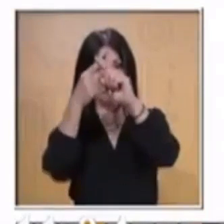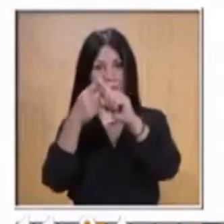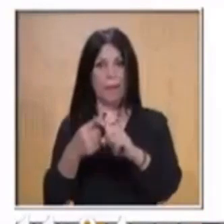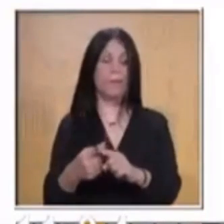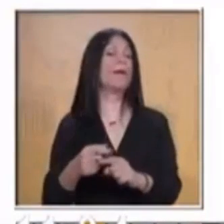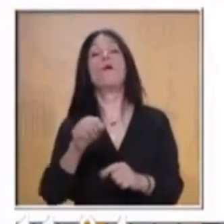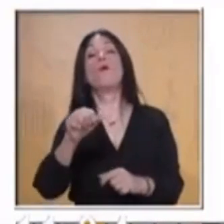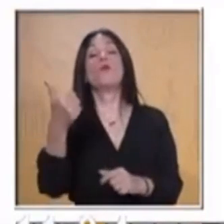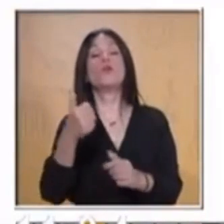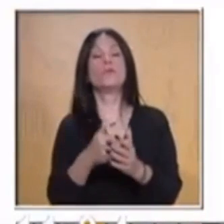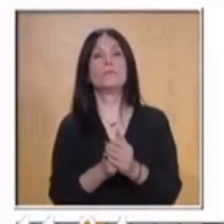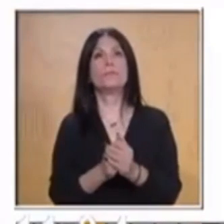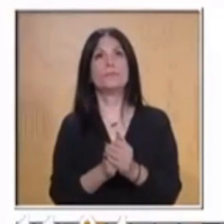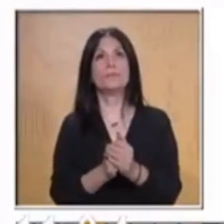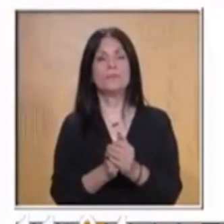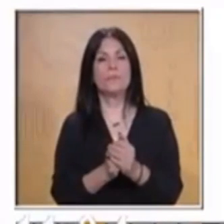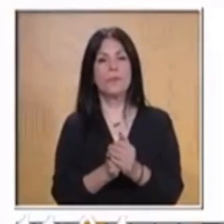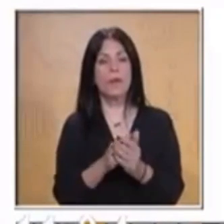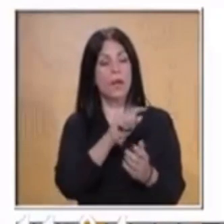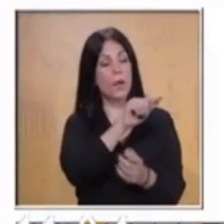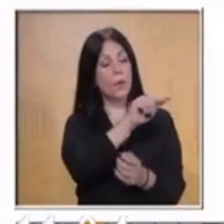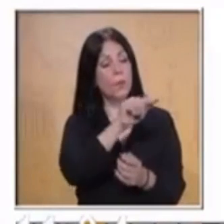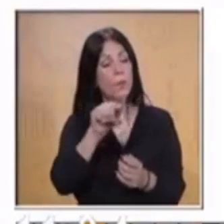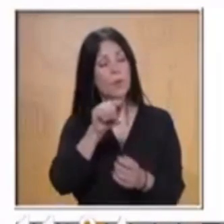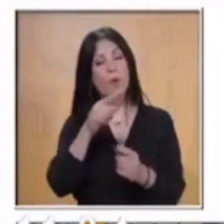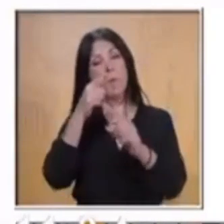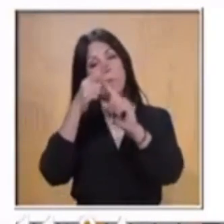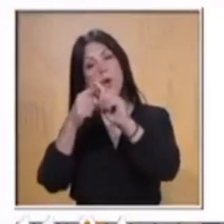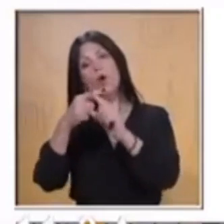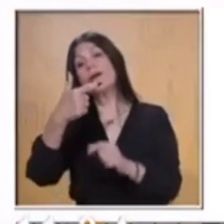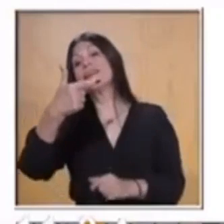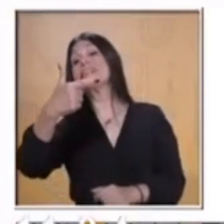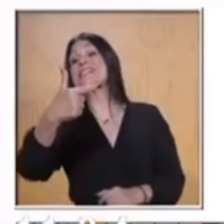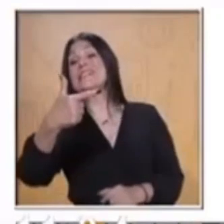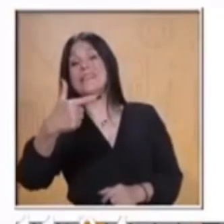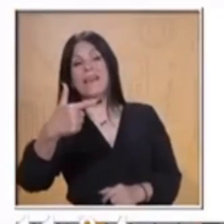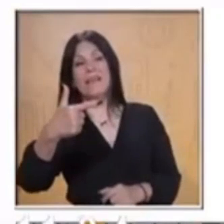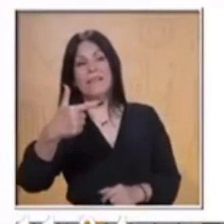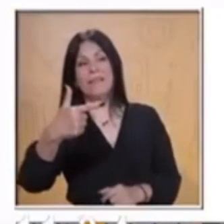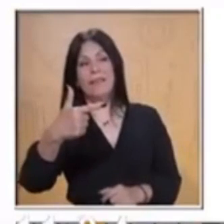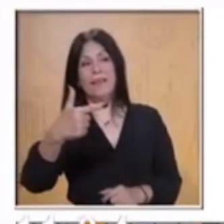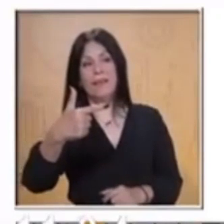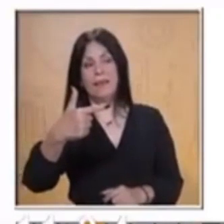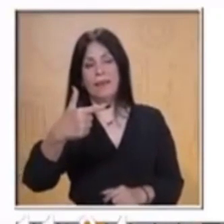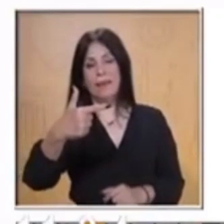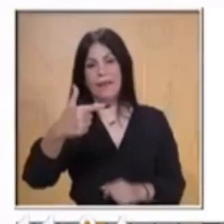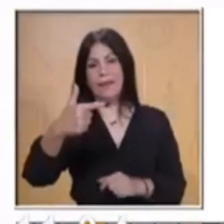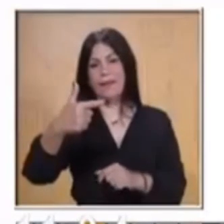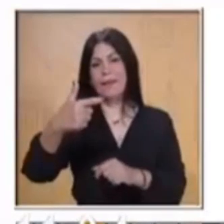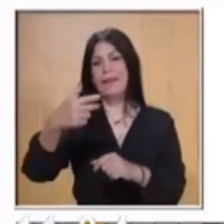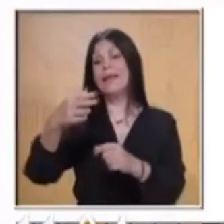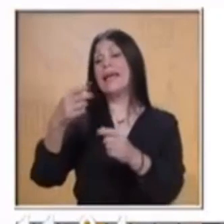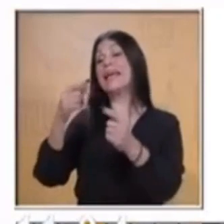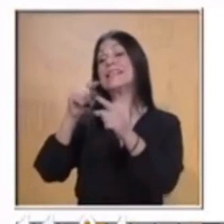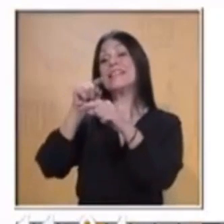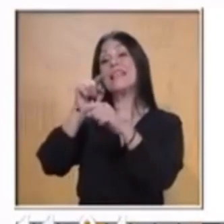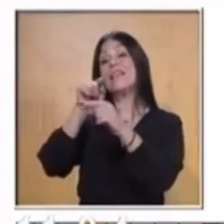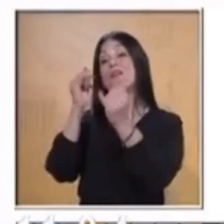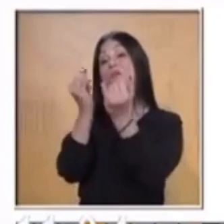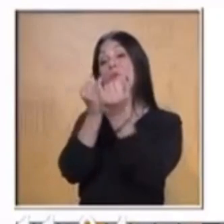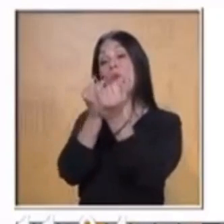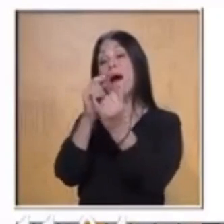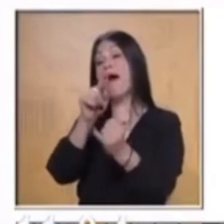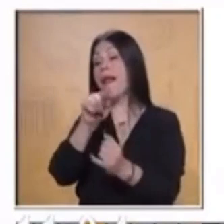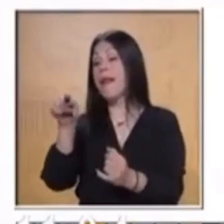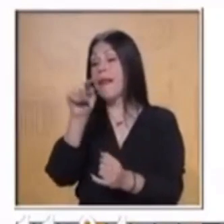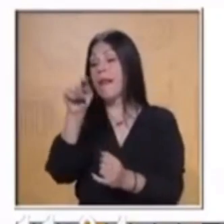profe. ¿Qué número multiplicado por 7 te da como resultado el 35? Ahí vemos que no